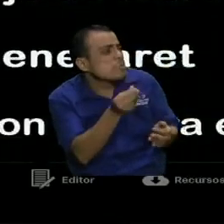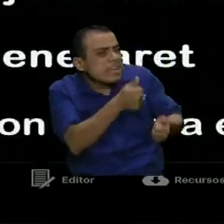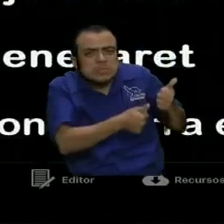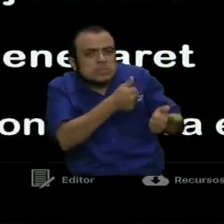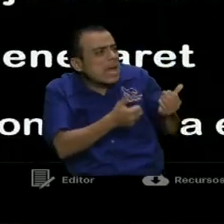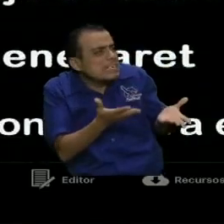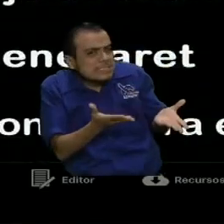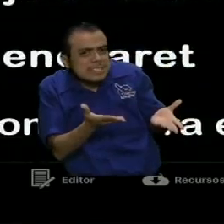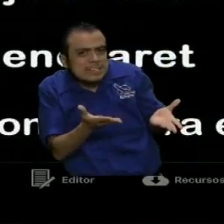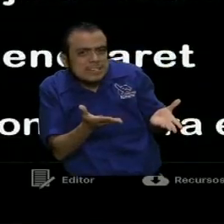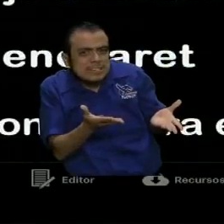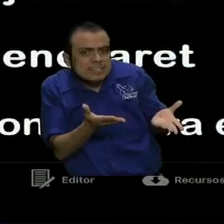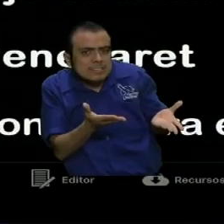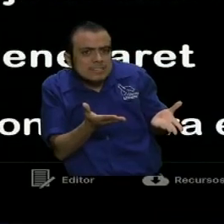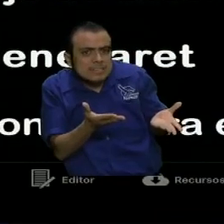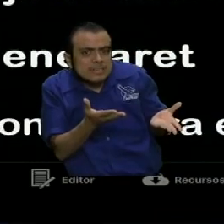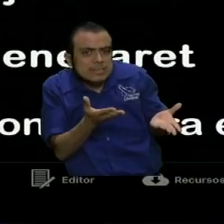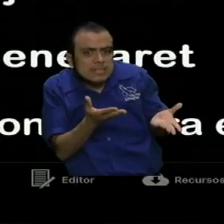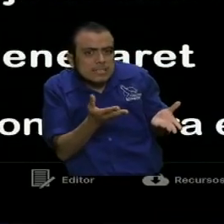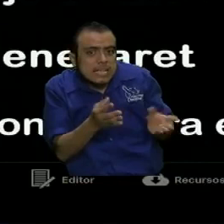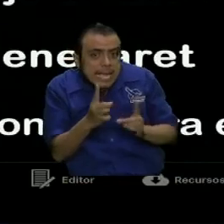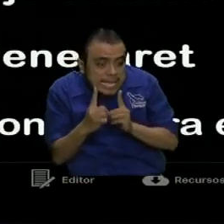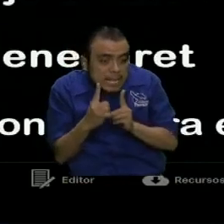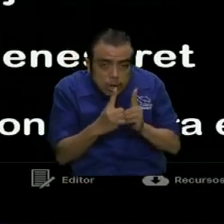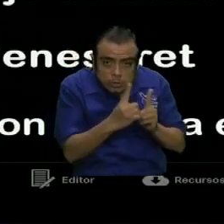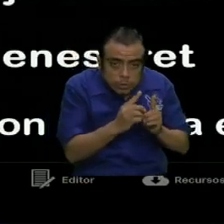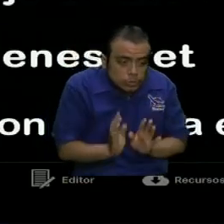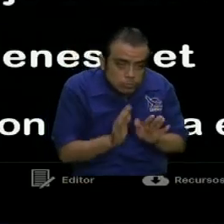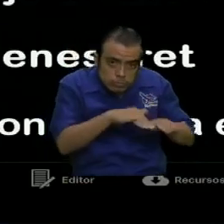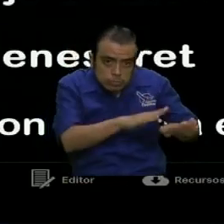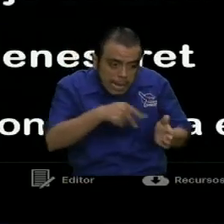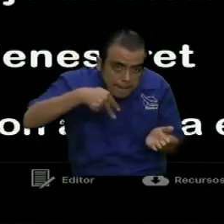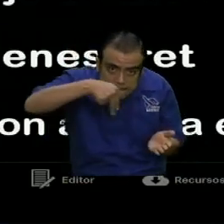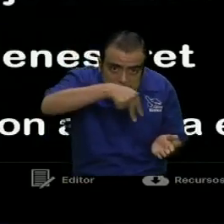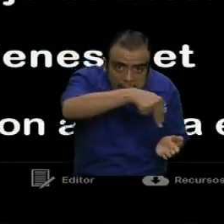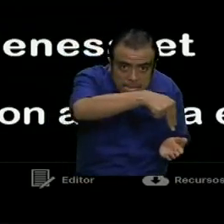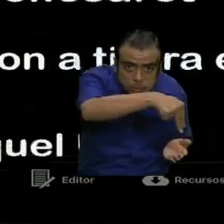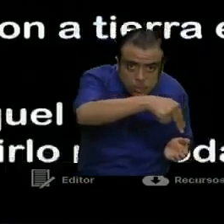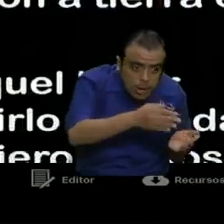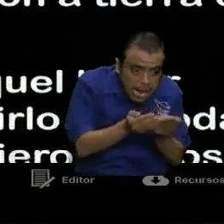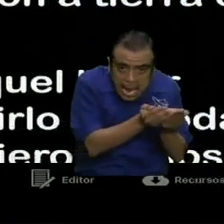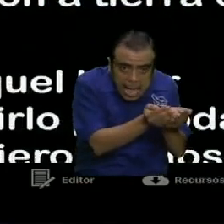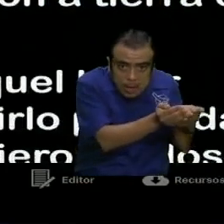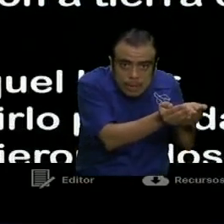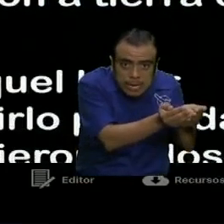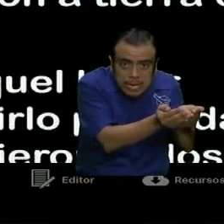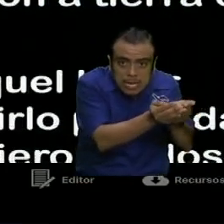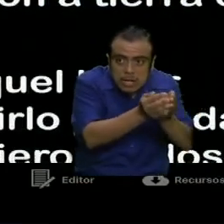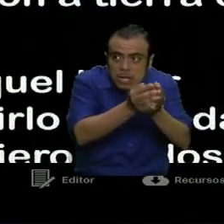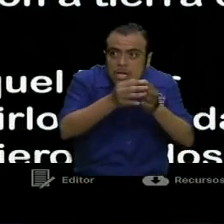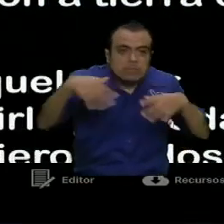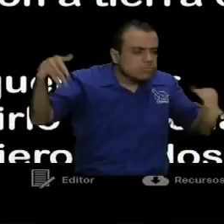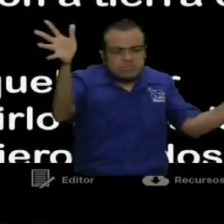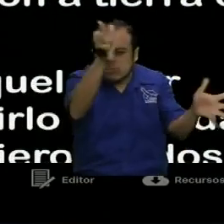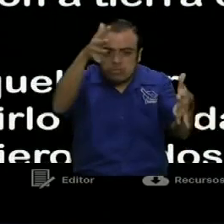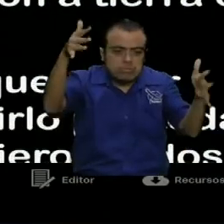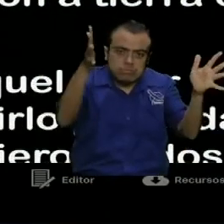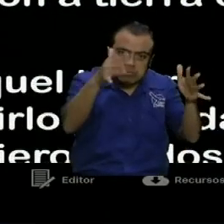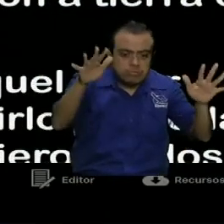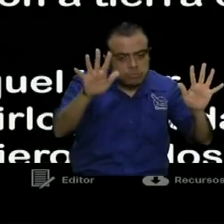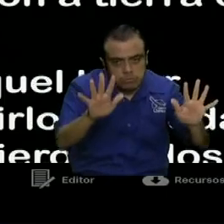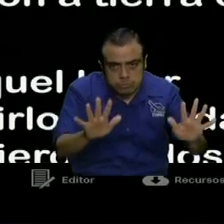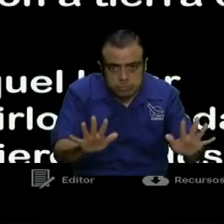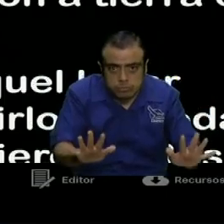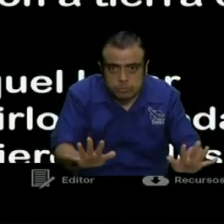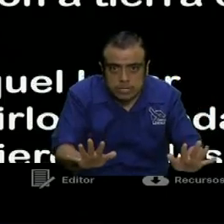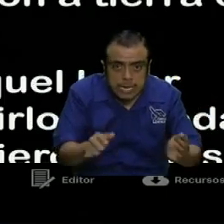subieron, cuando ellos, Señor y Pedro, subieron a la barca, el viento se calmó. Entonces,